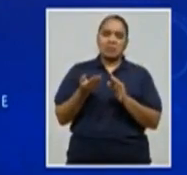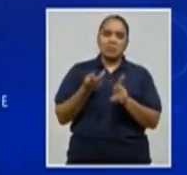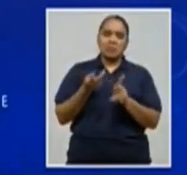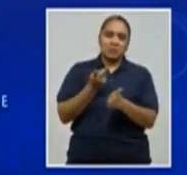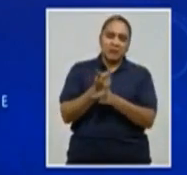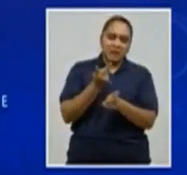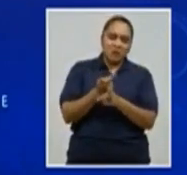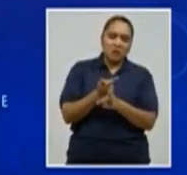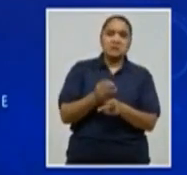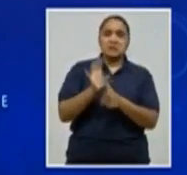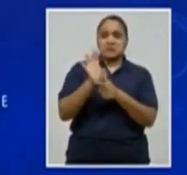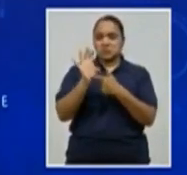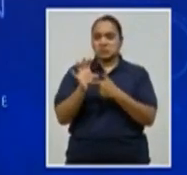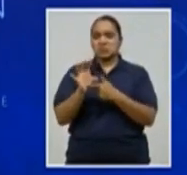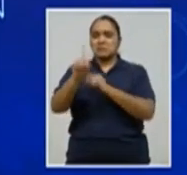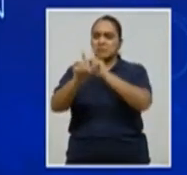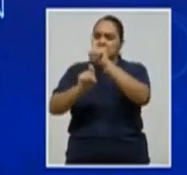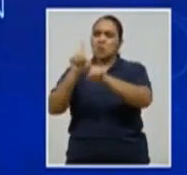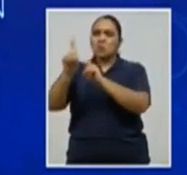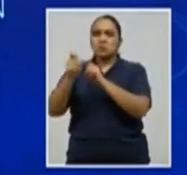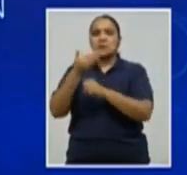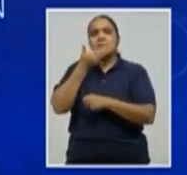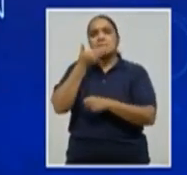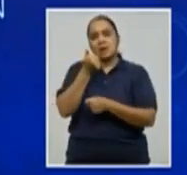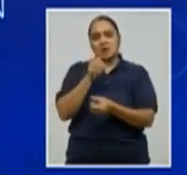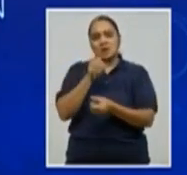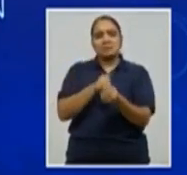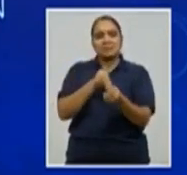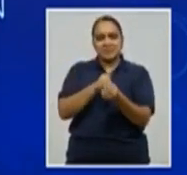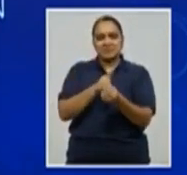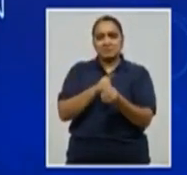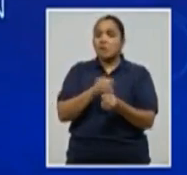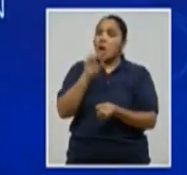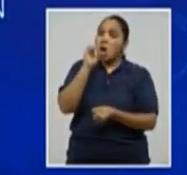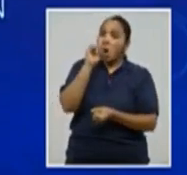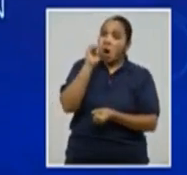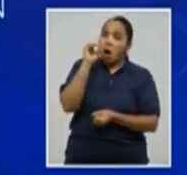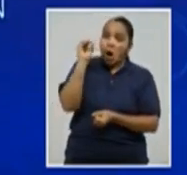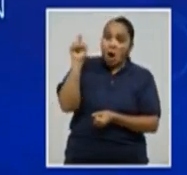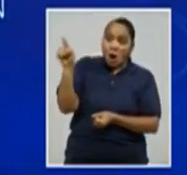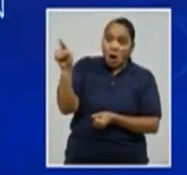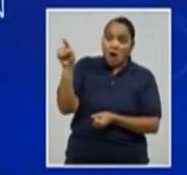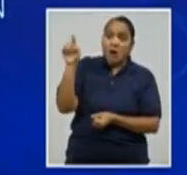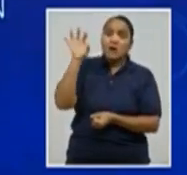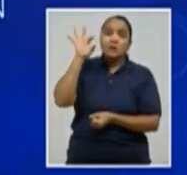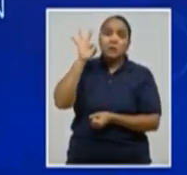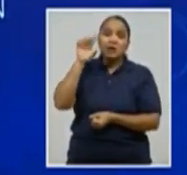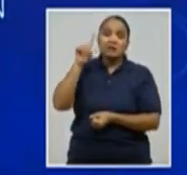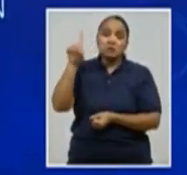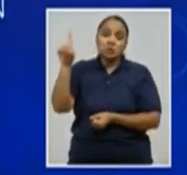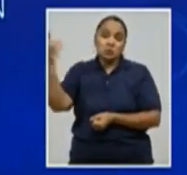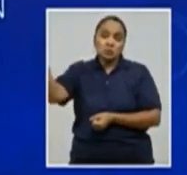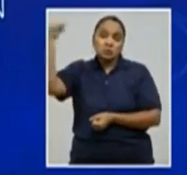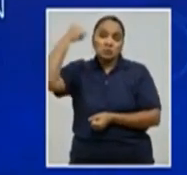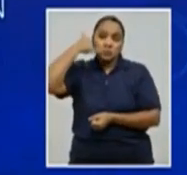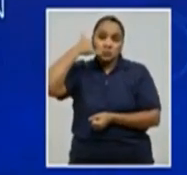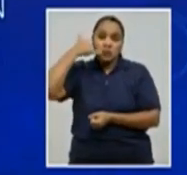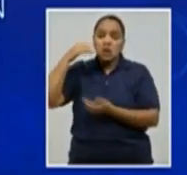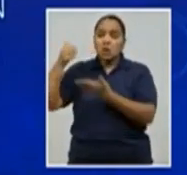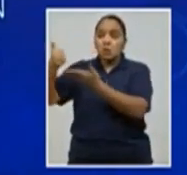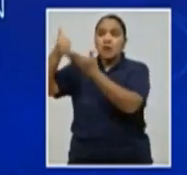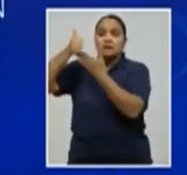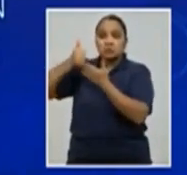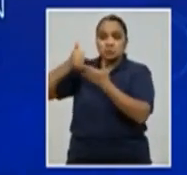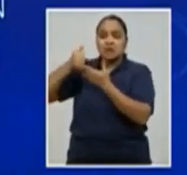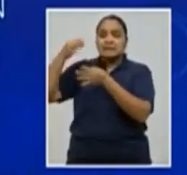empeorar. Siempre consulte a un médico. O puede llamar al 911. Si llama al 911, un equipo de médicos le